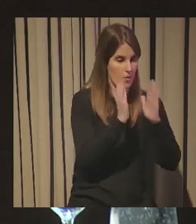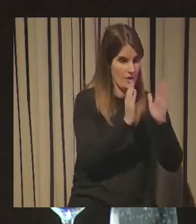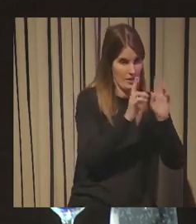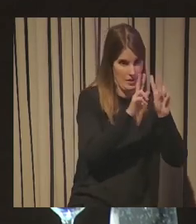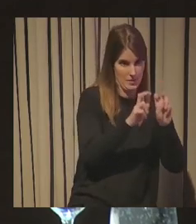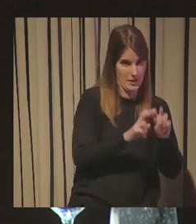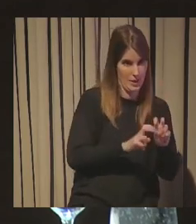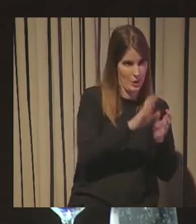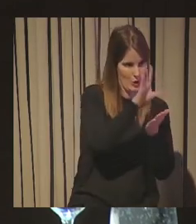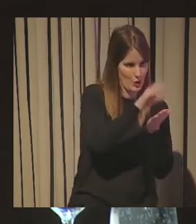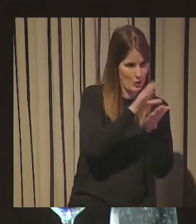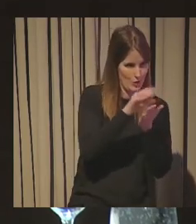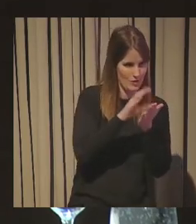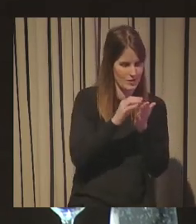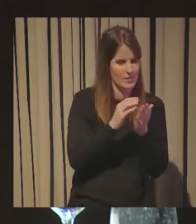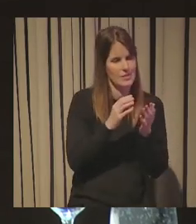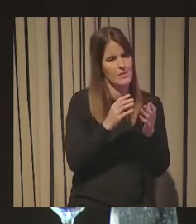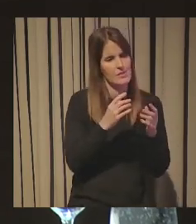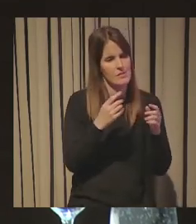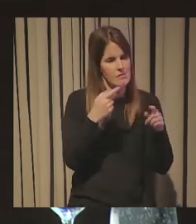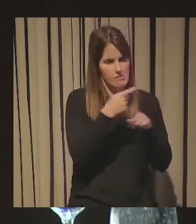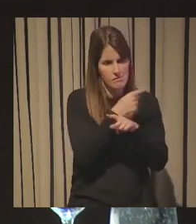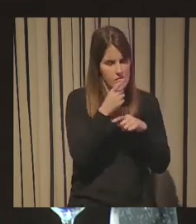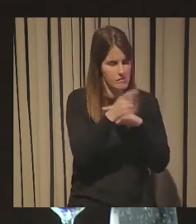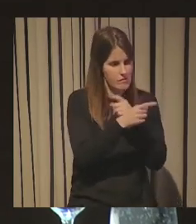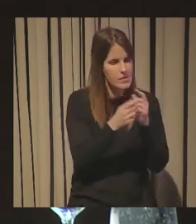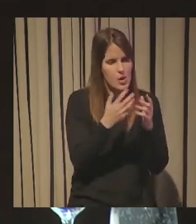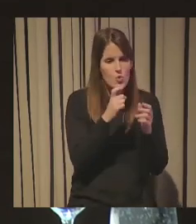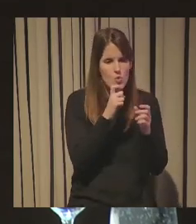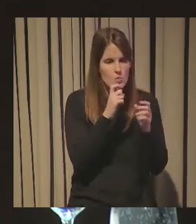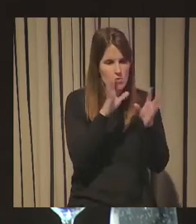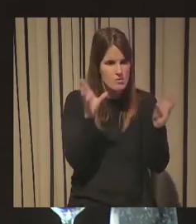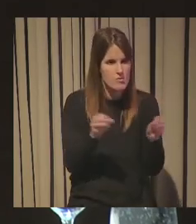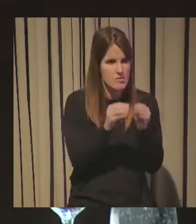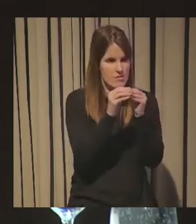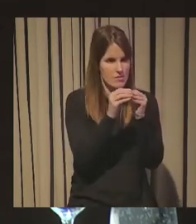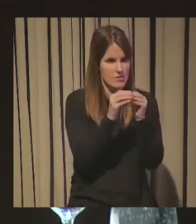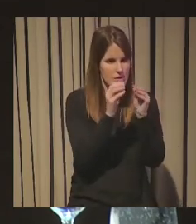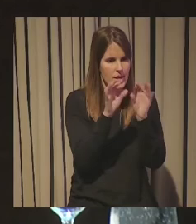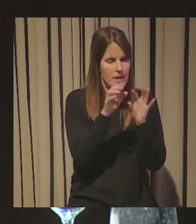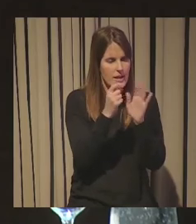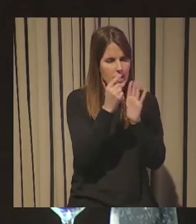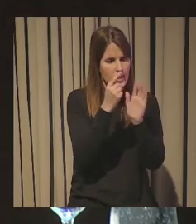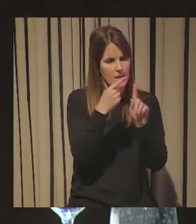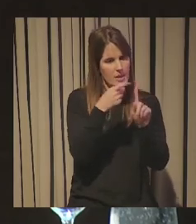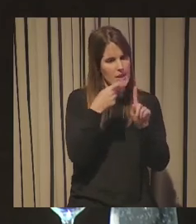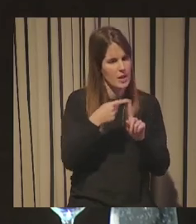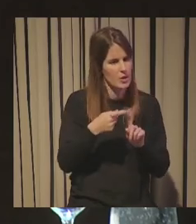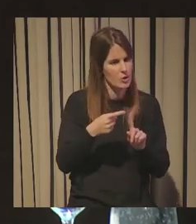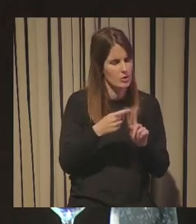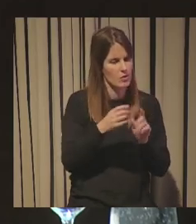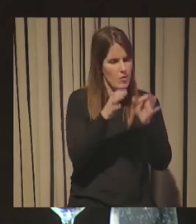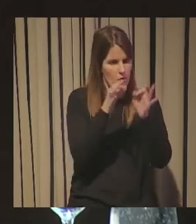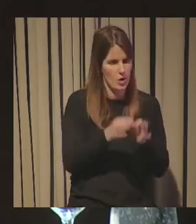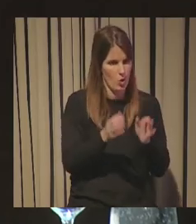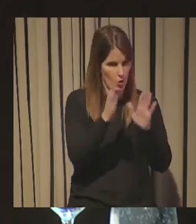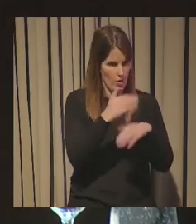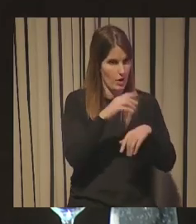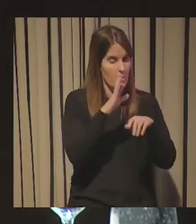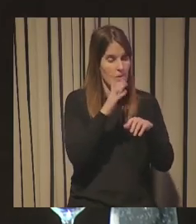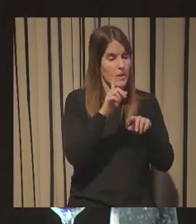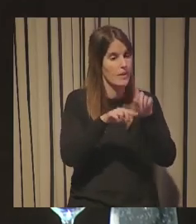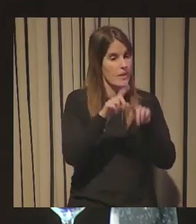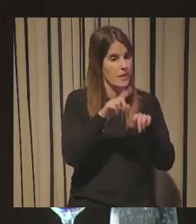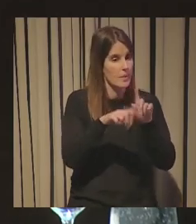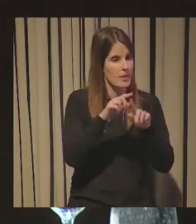de divergencia y una fase de convergencia ¿qué criterios utilizas para esa convergencia? pues bueno esos criterios no están establecidos porque depende para qué estés elaborando